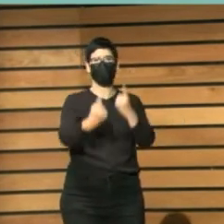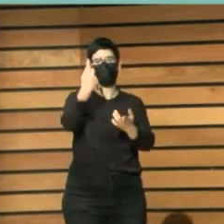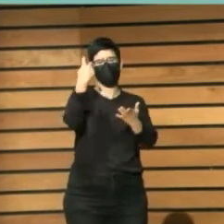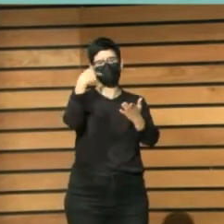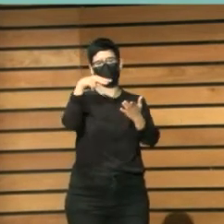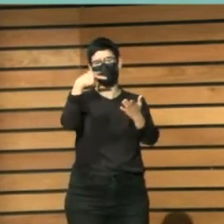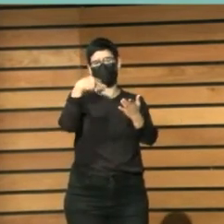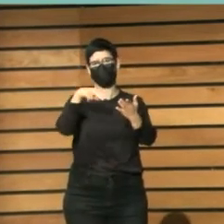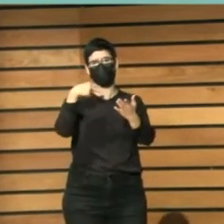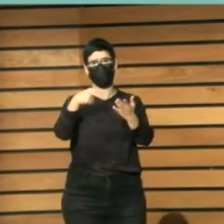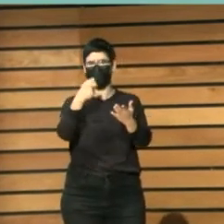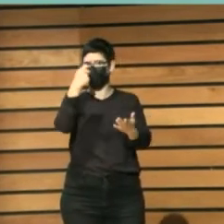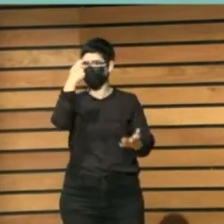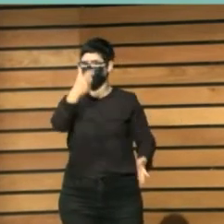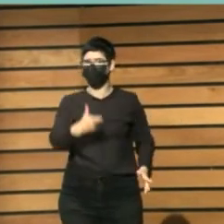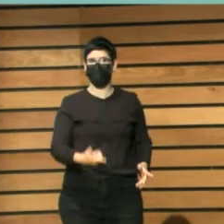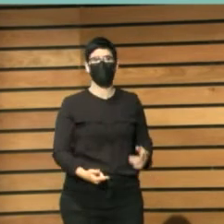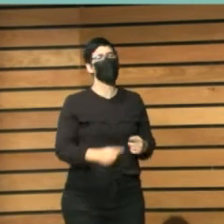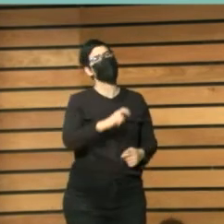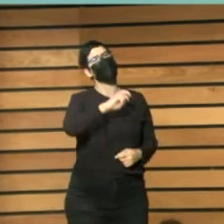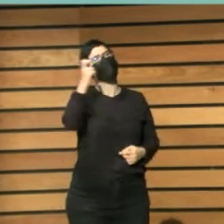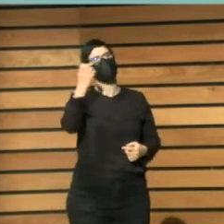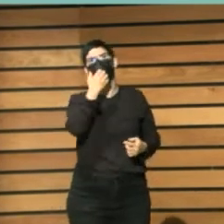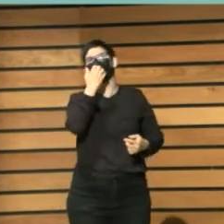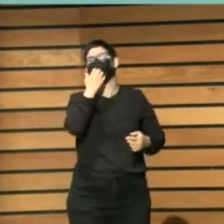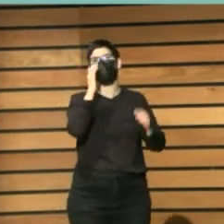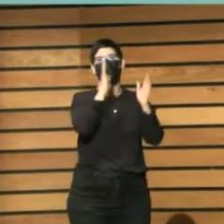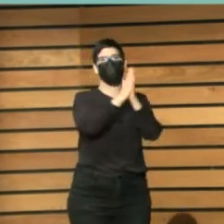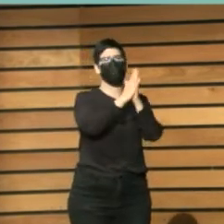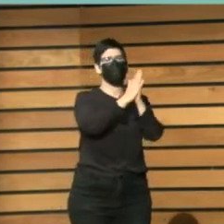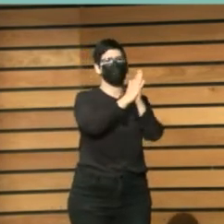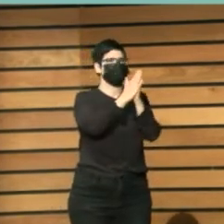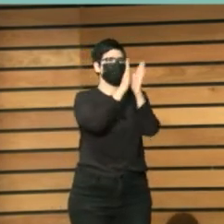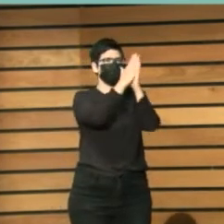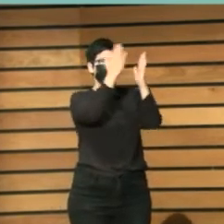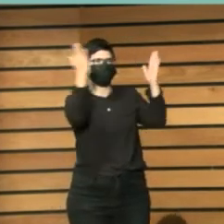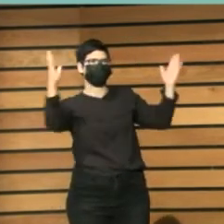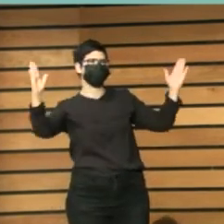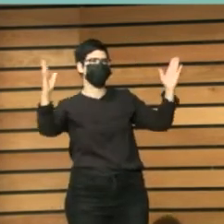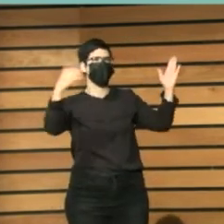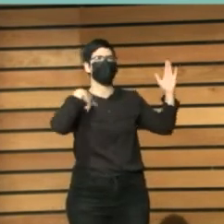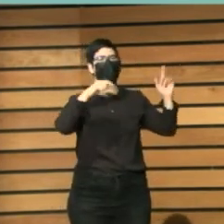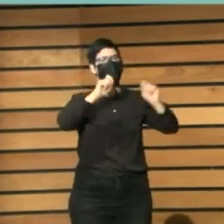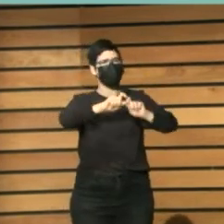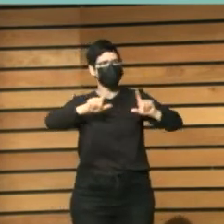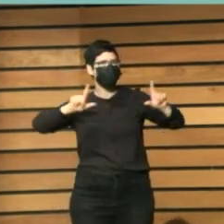Otras tienen, pues a lo mejor, colecciones muy vistosas de postales, dibujos, carteles.